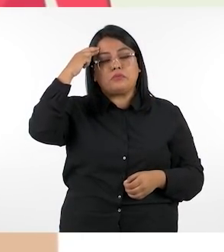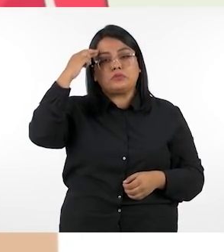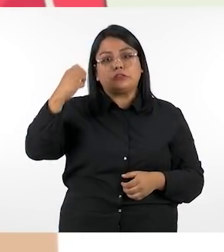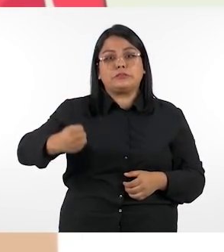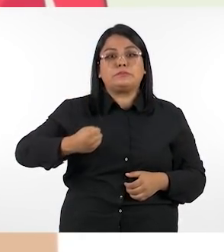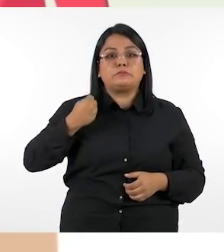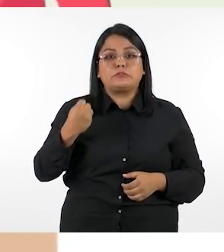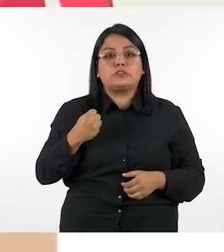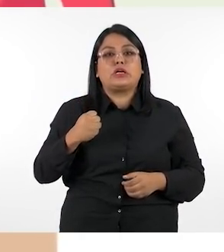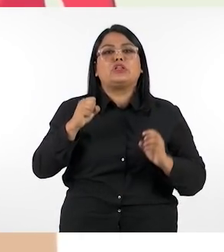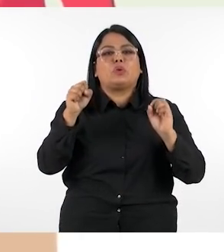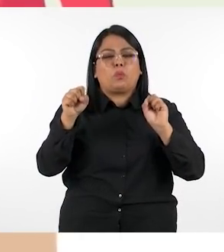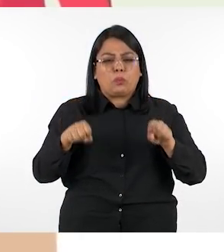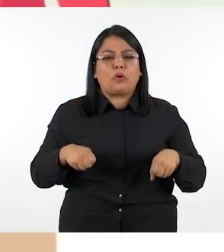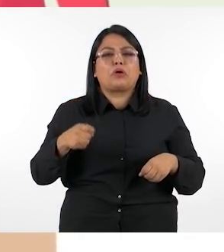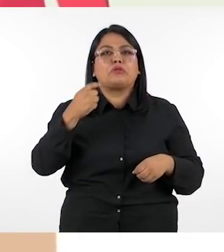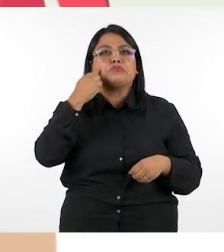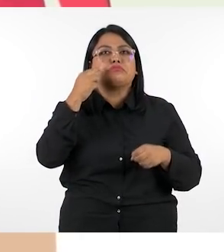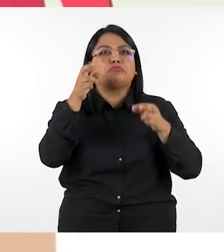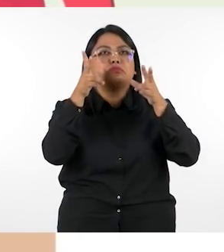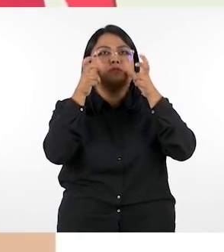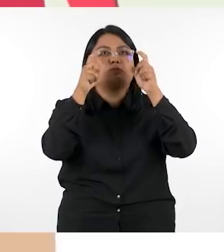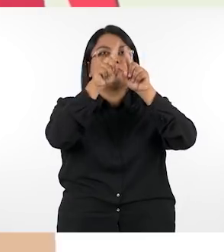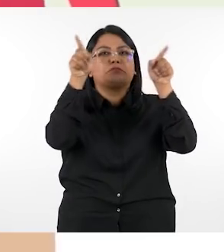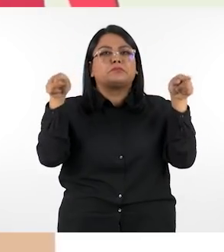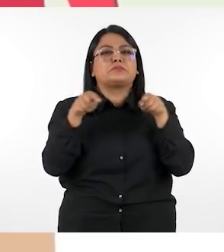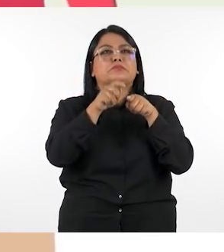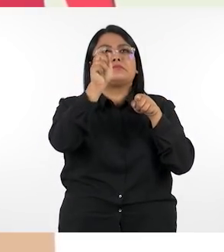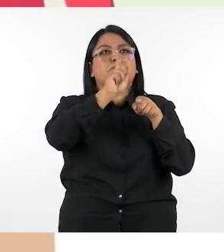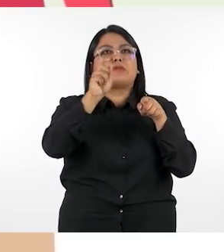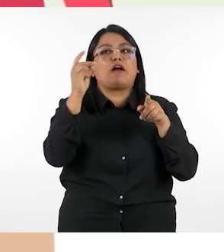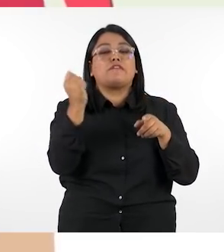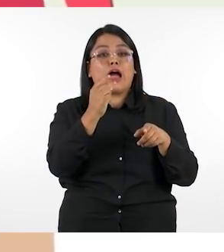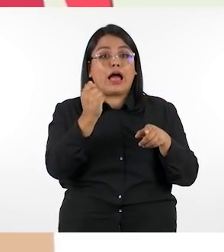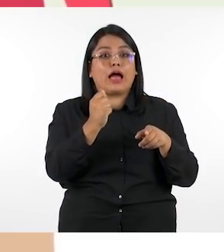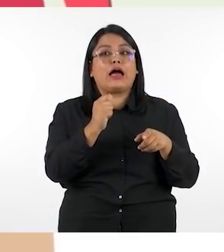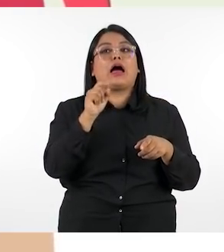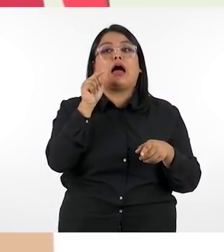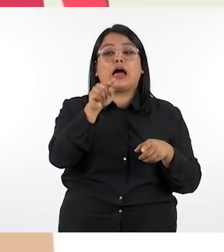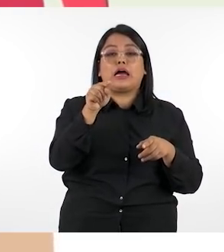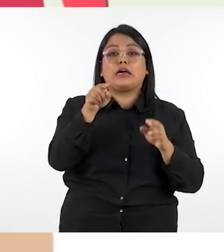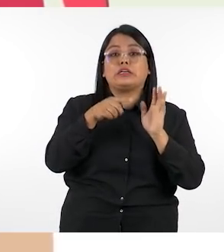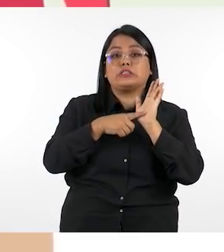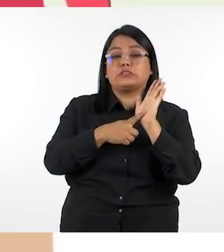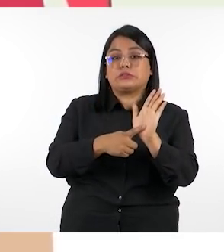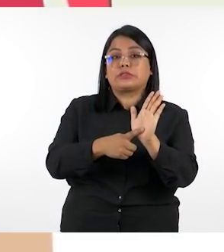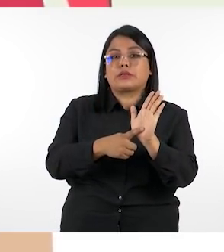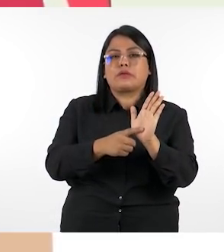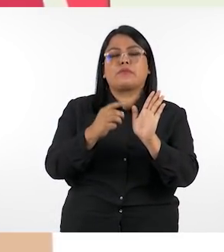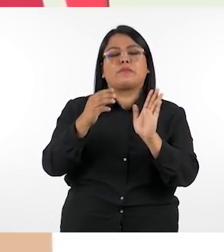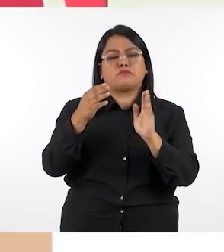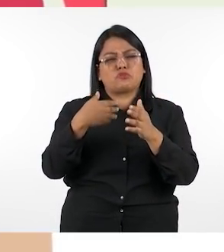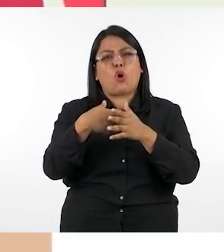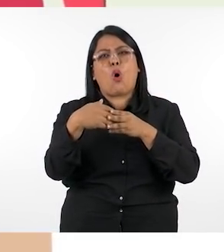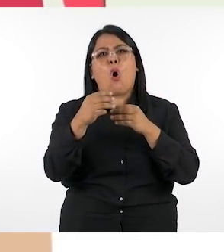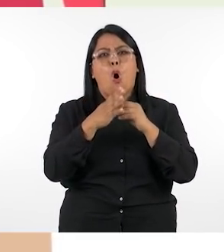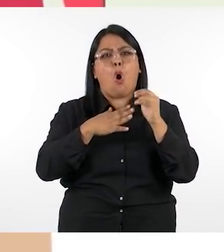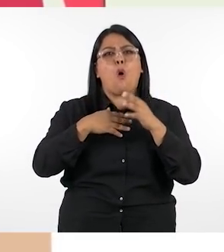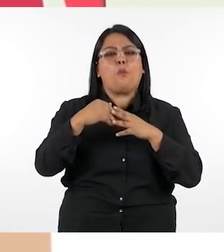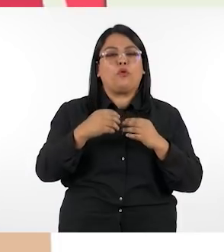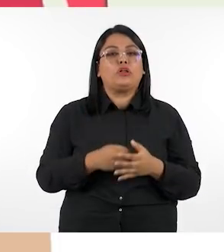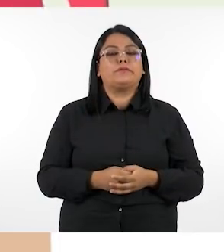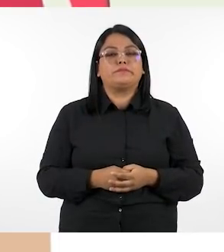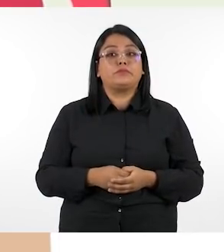es importante que todos puedan visualizarla con facilidad y esta postura es más cómoda para hacerlo